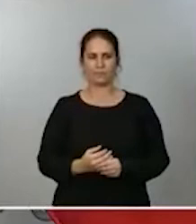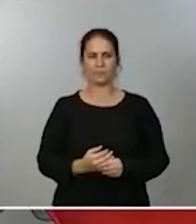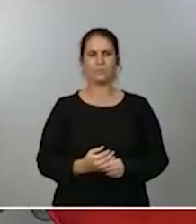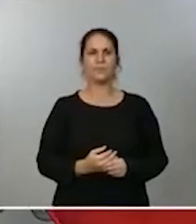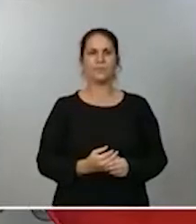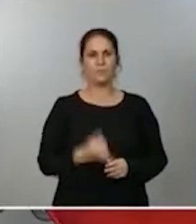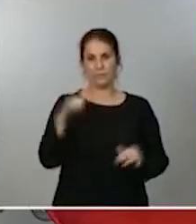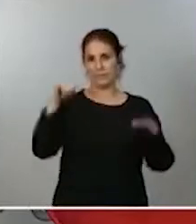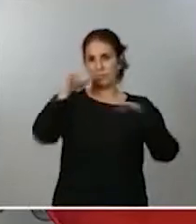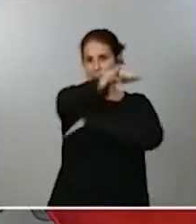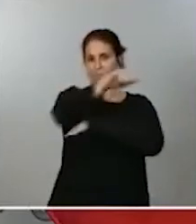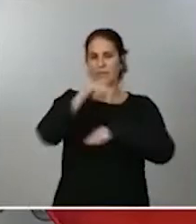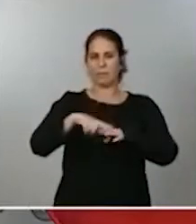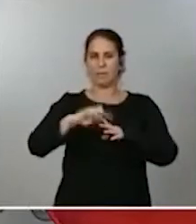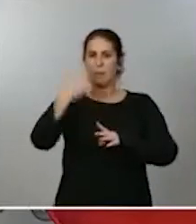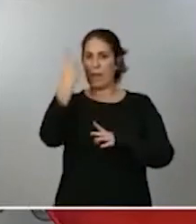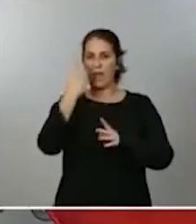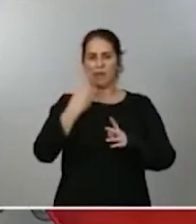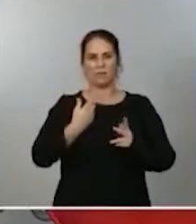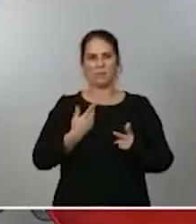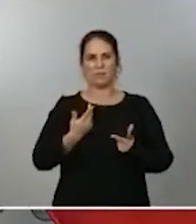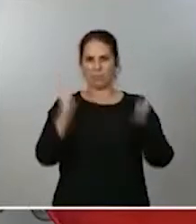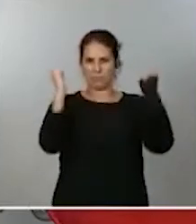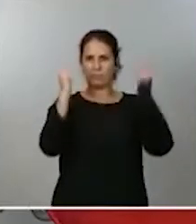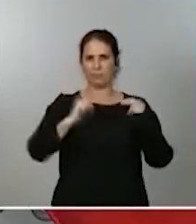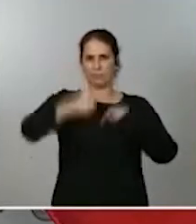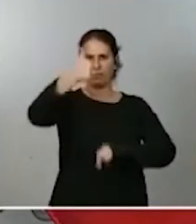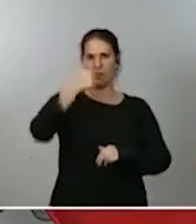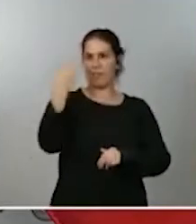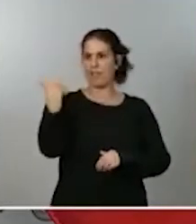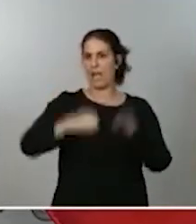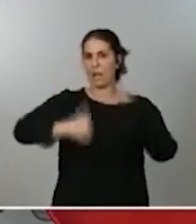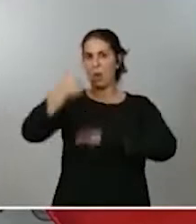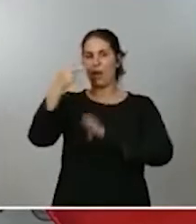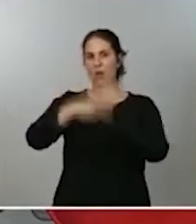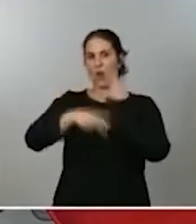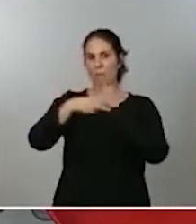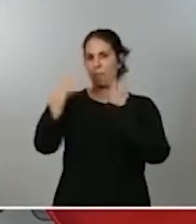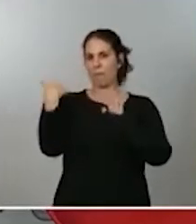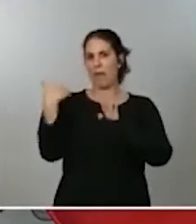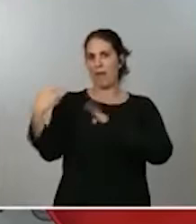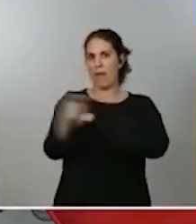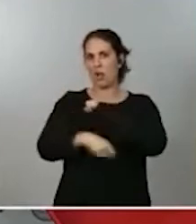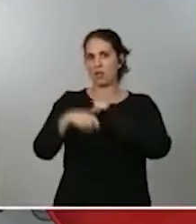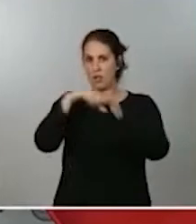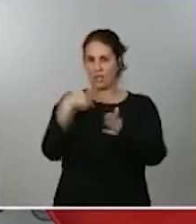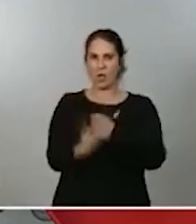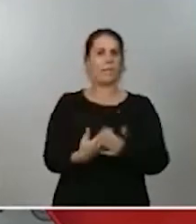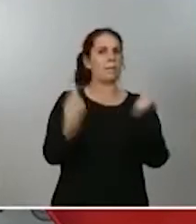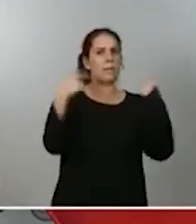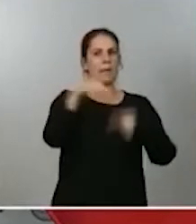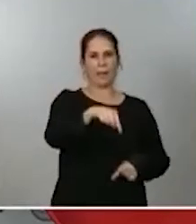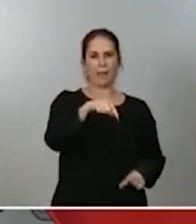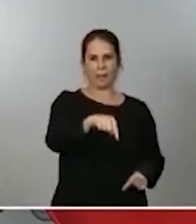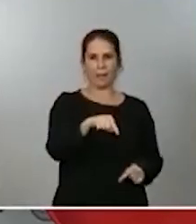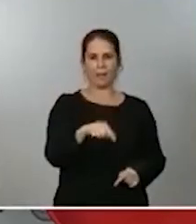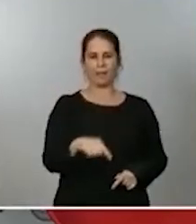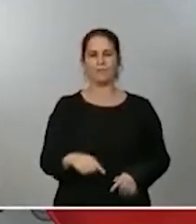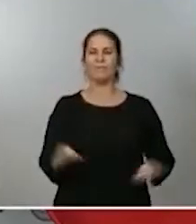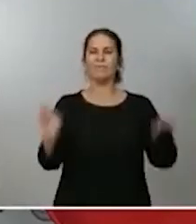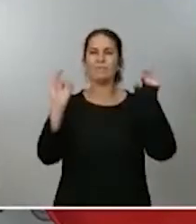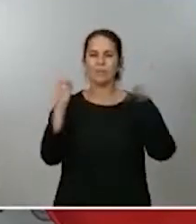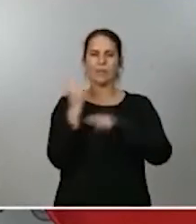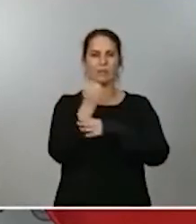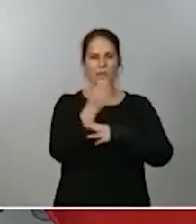Ejecutivo desde la aprobación de este fondo, de esta norma, el pasado mes de agosto. En concreto, se trata de un respaldo público